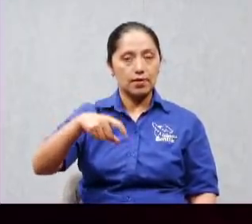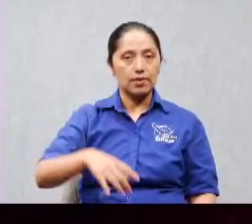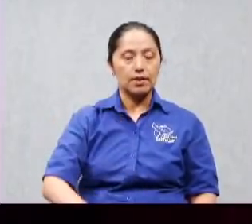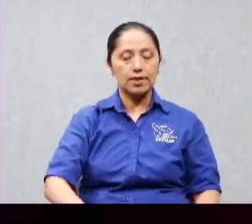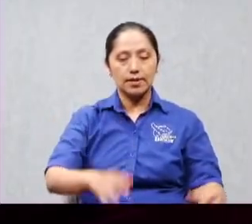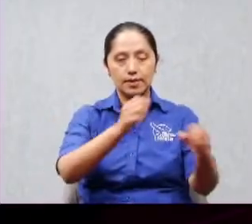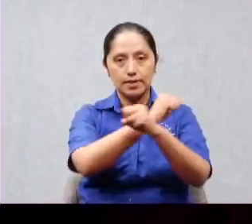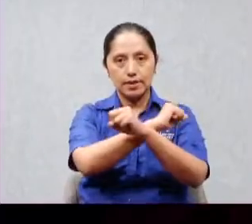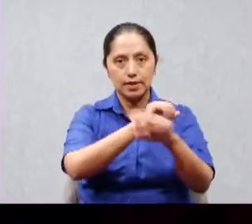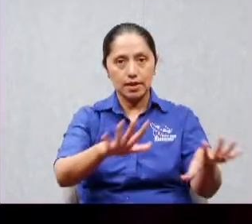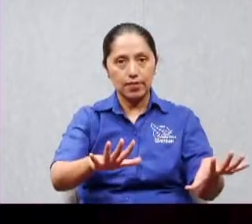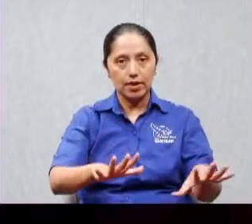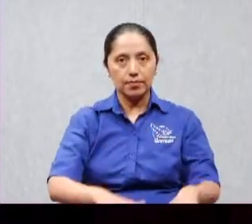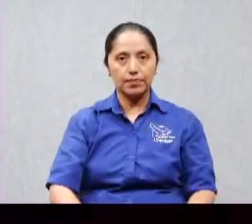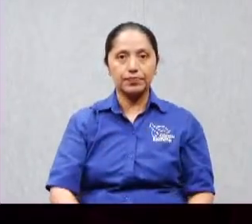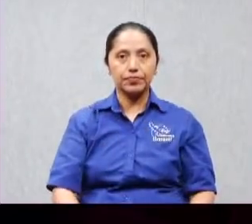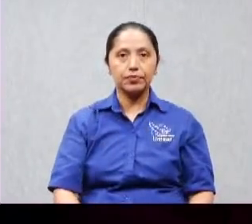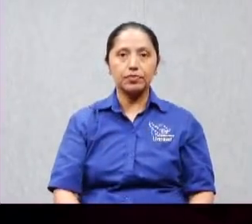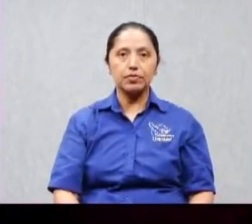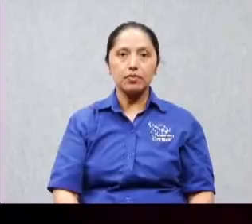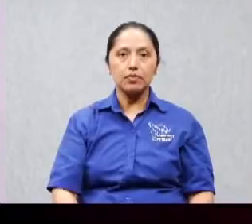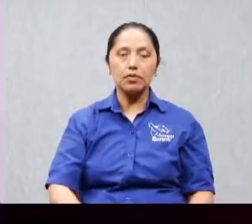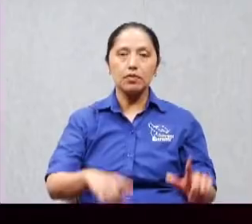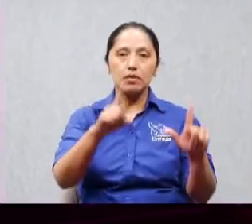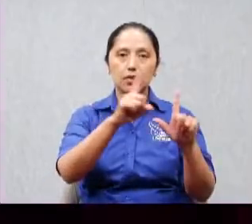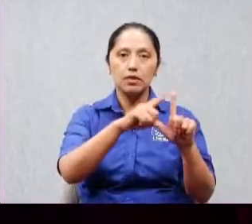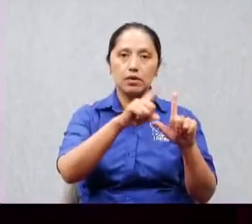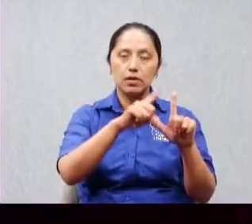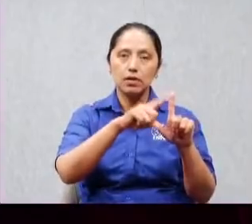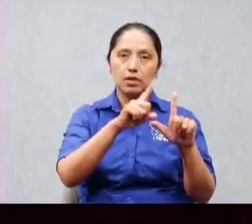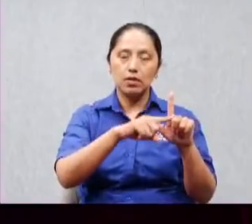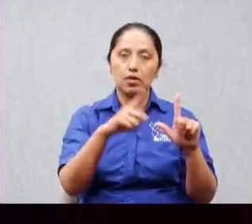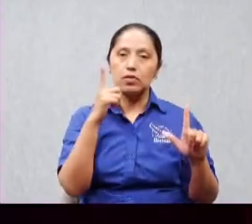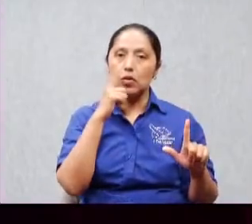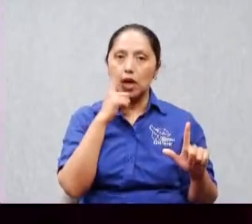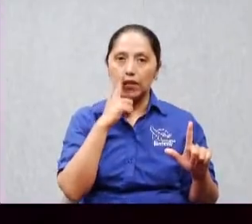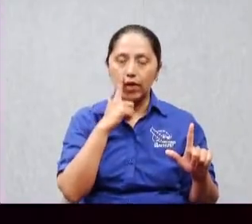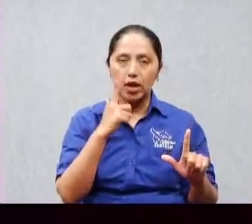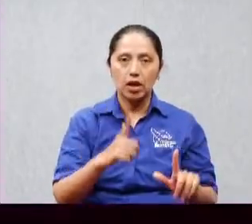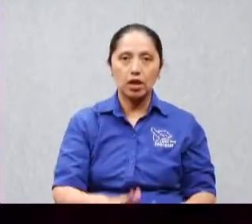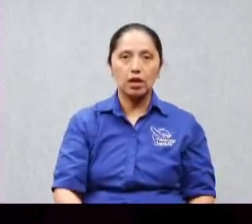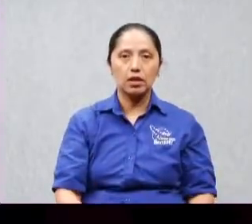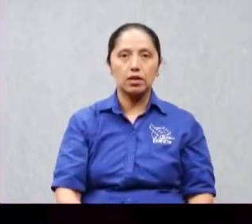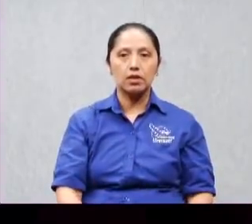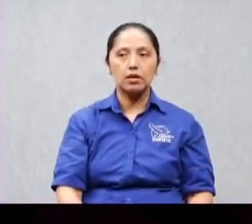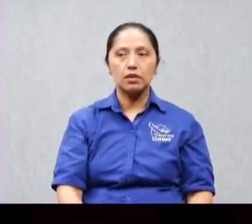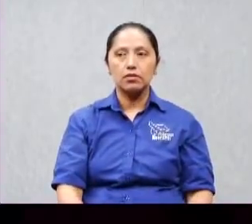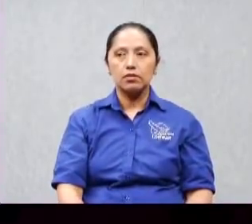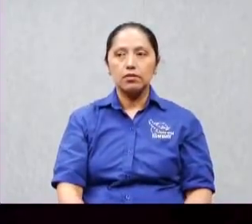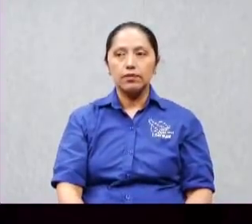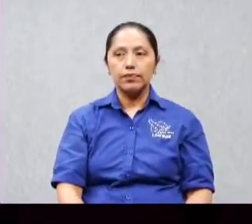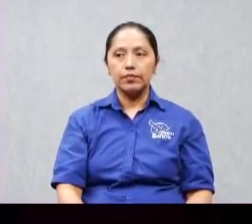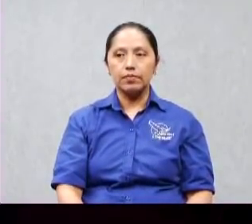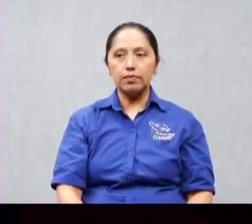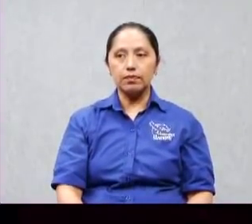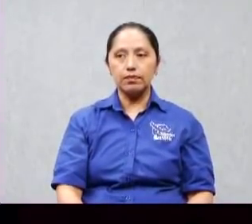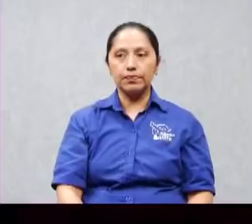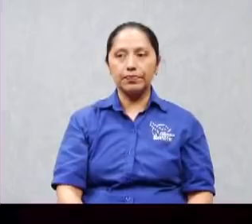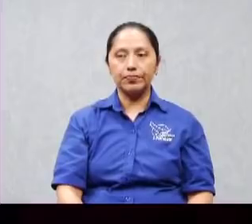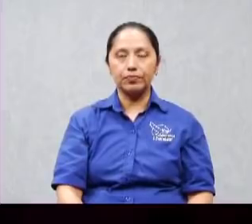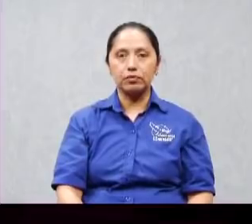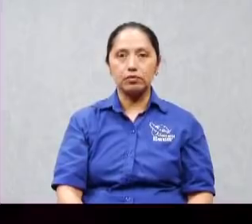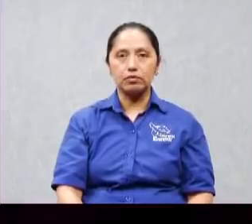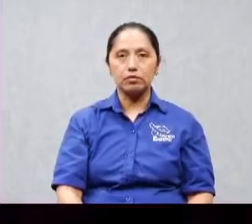miremos otro jefe jefe igual a cabeza cabeza igual a pensamiento este es el código real